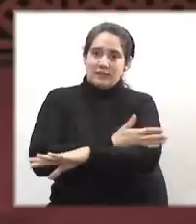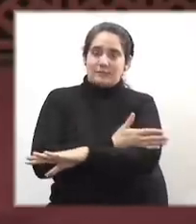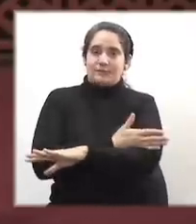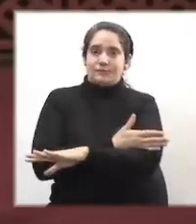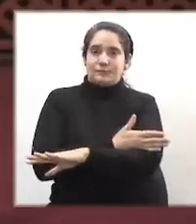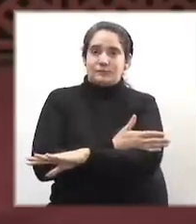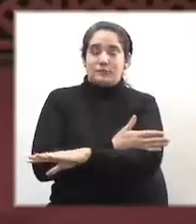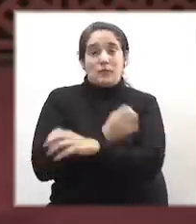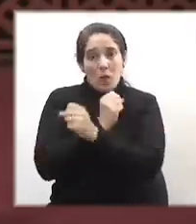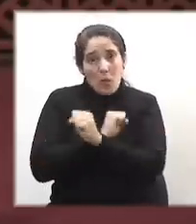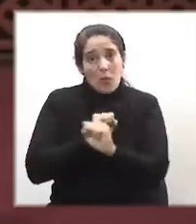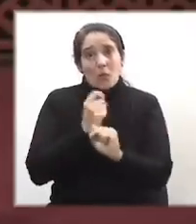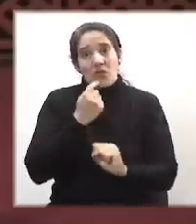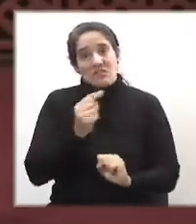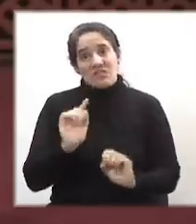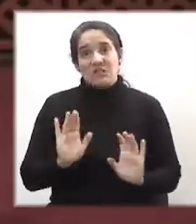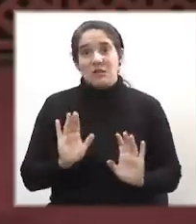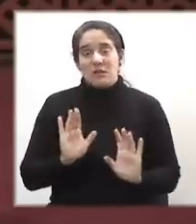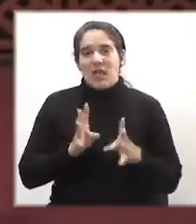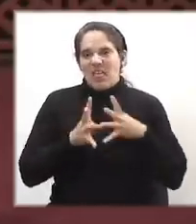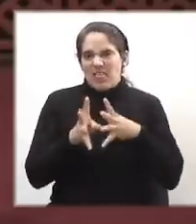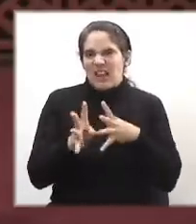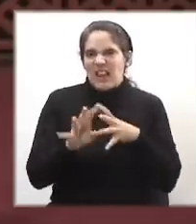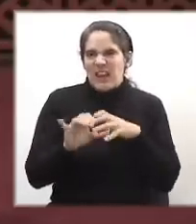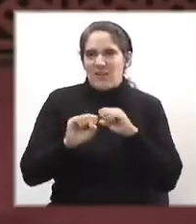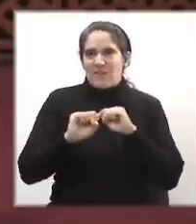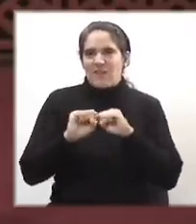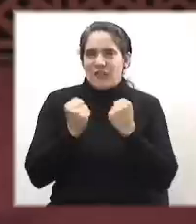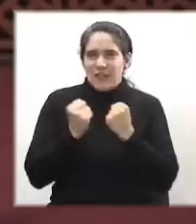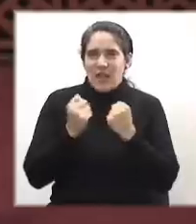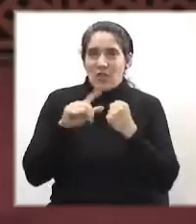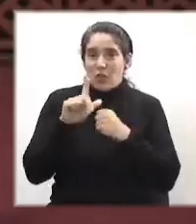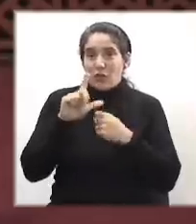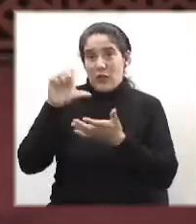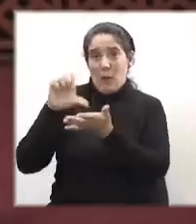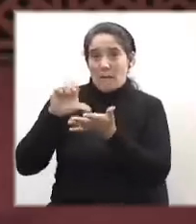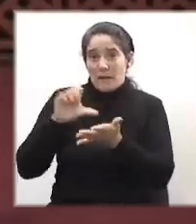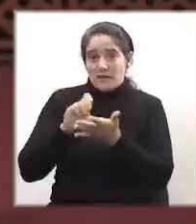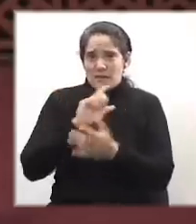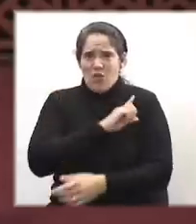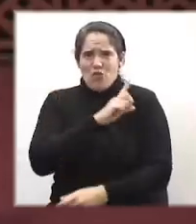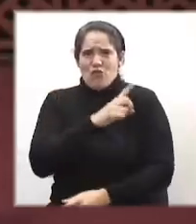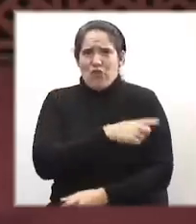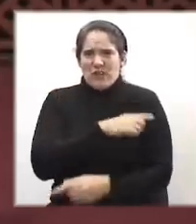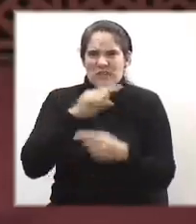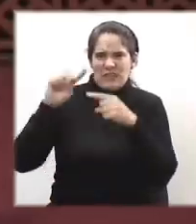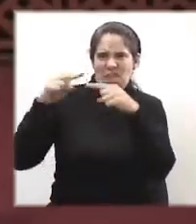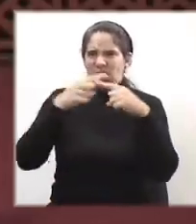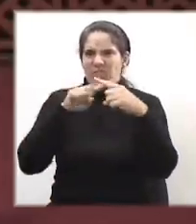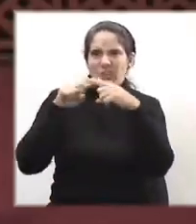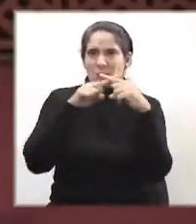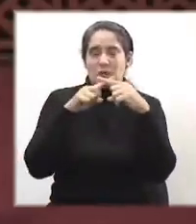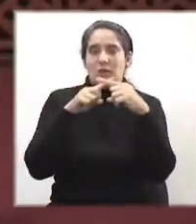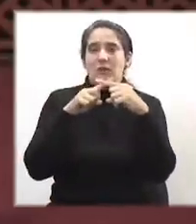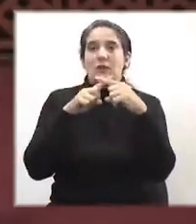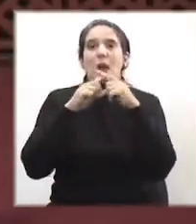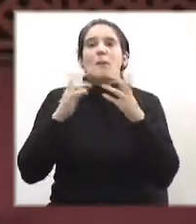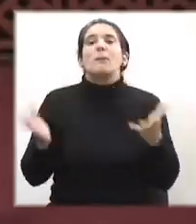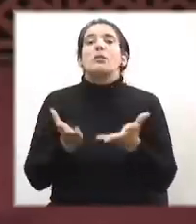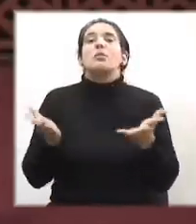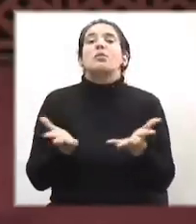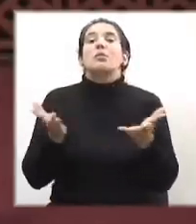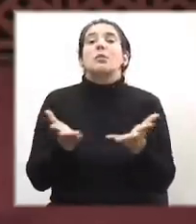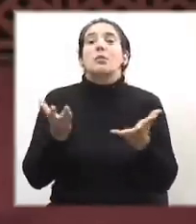Podemos hablar de la Guerra Fría, donde las grandes potencias dirimían sus diferencias, promoviendo